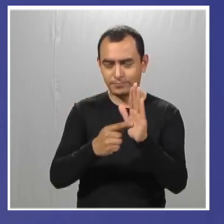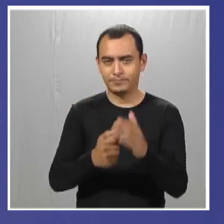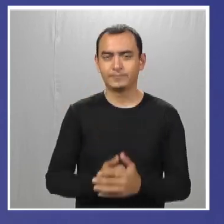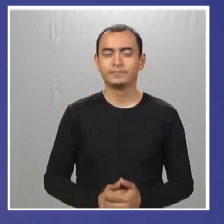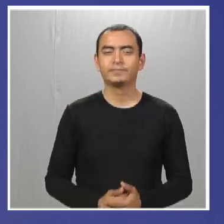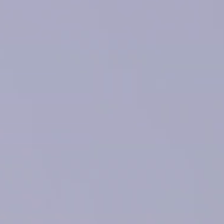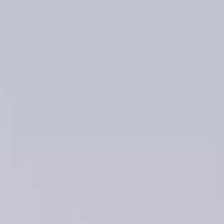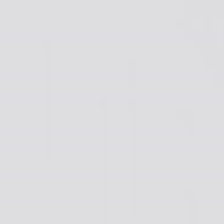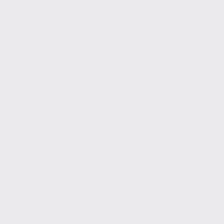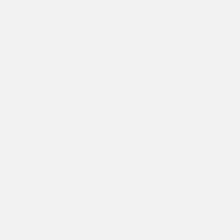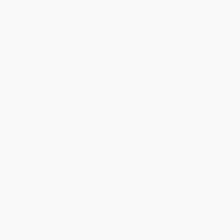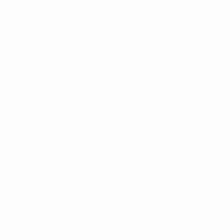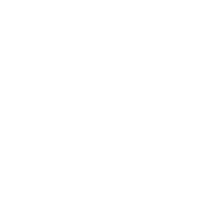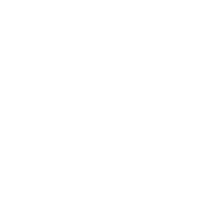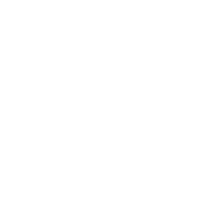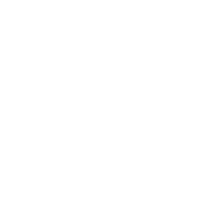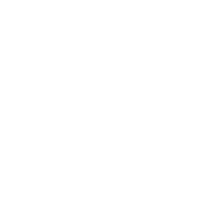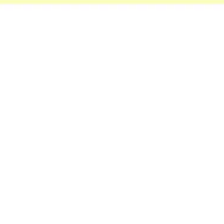ver.